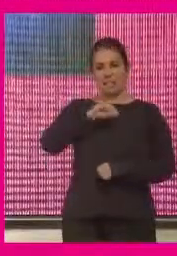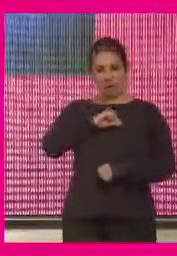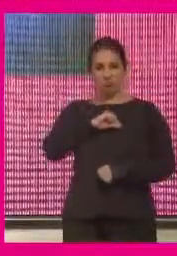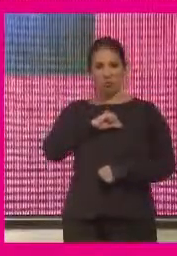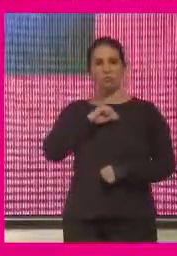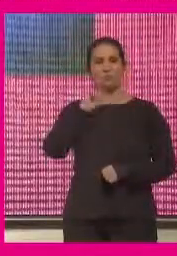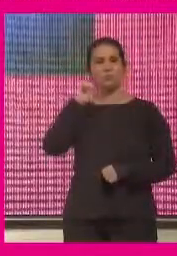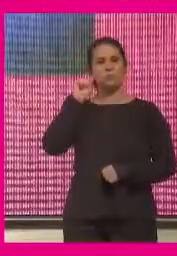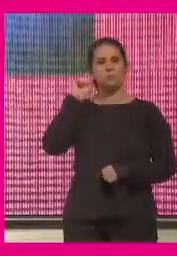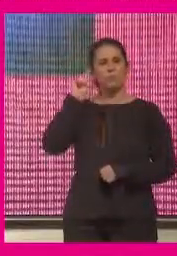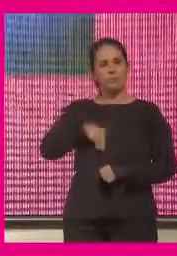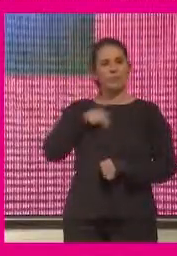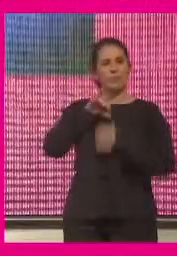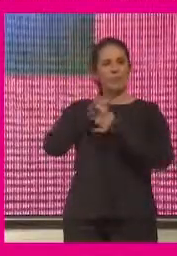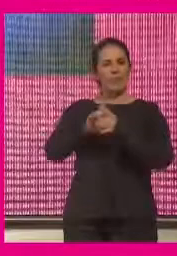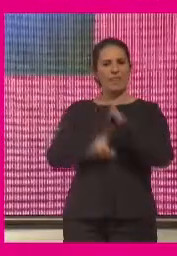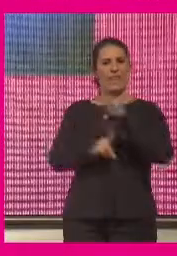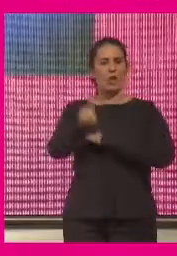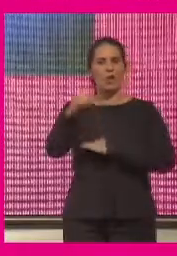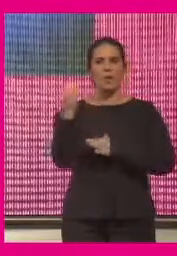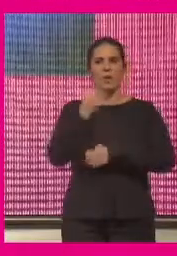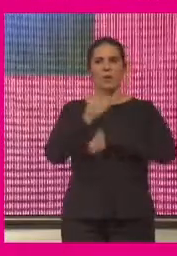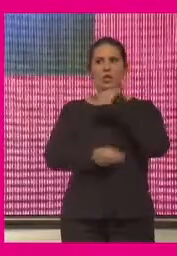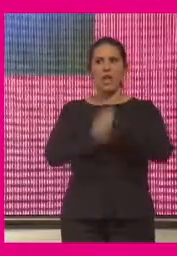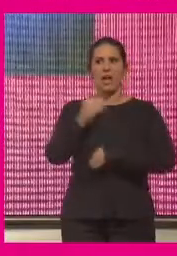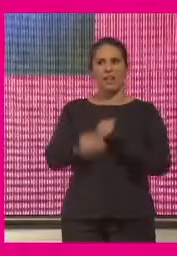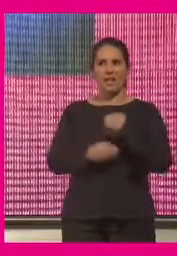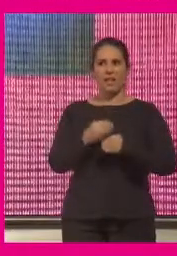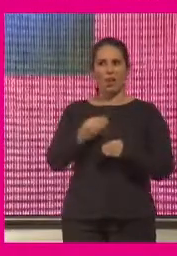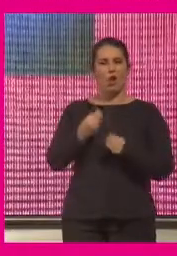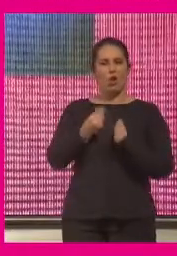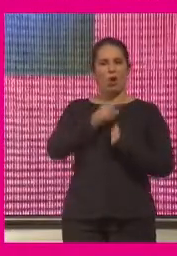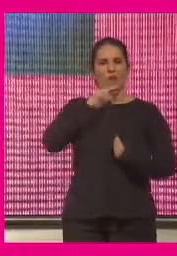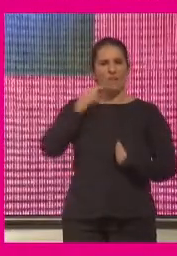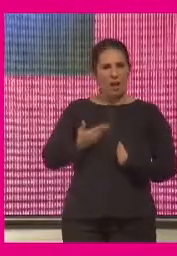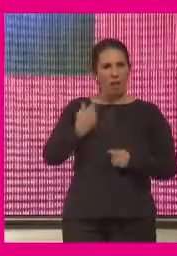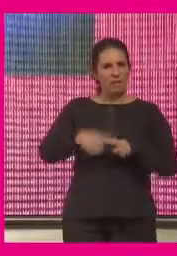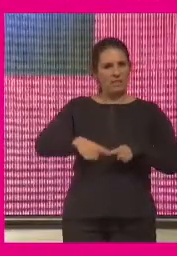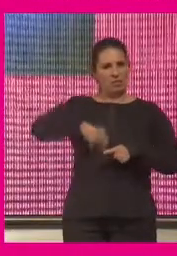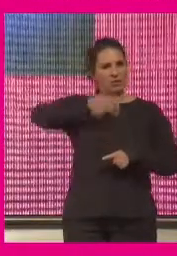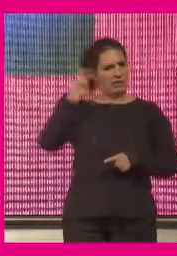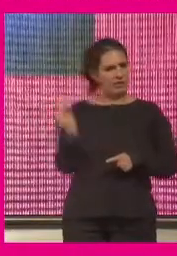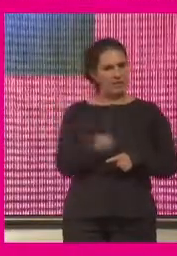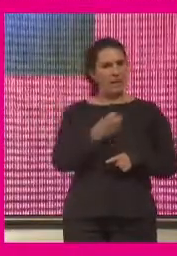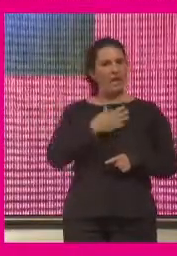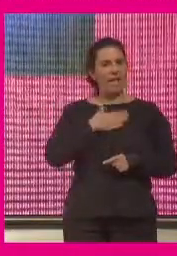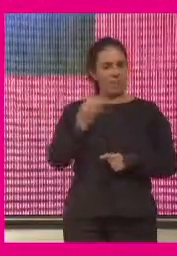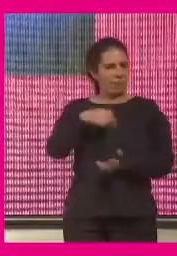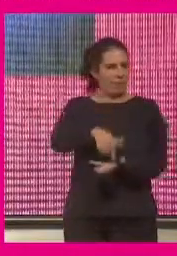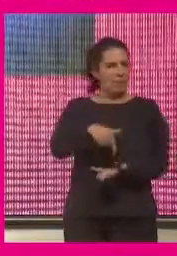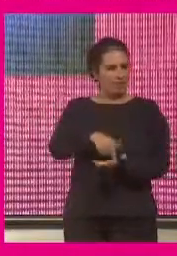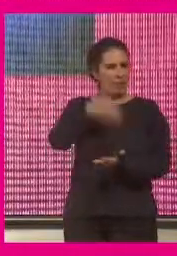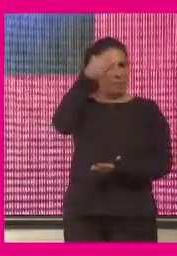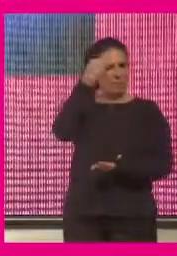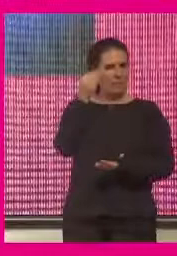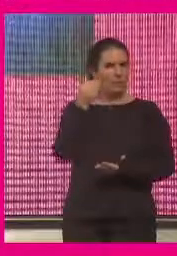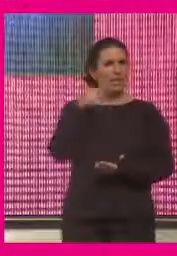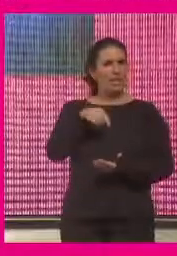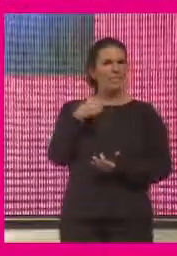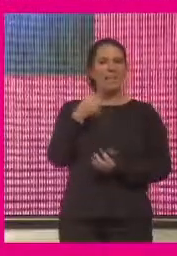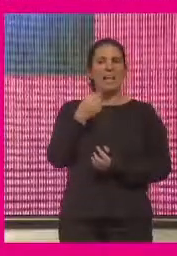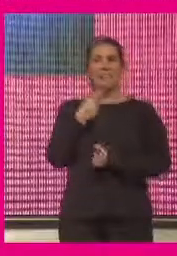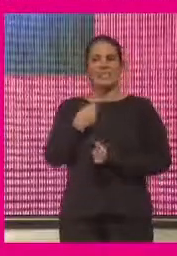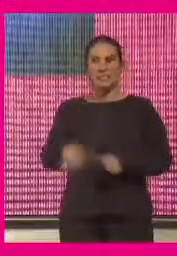que va a requerir que el desarrollo lo hagamos de acuerdo a nuestros principios y valores que como sociedad pensamos que queremos reivindicar y puede ser distinto